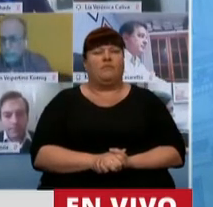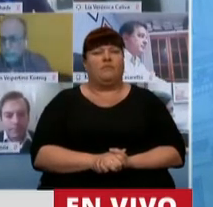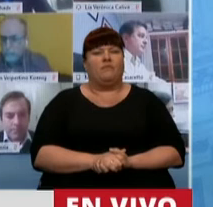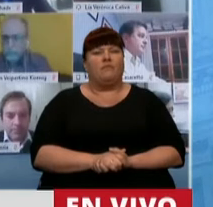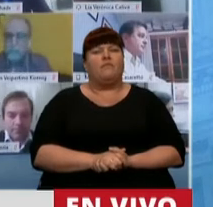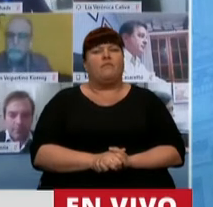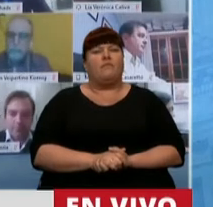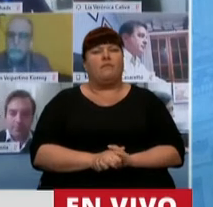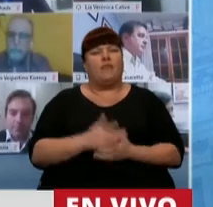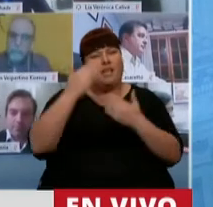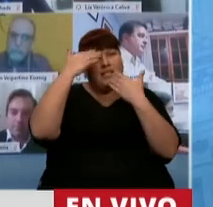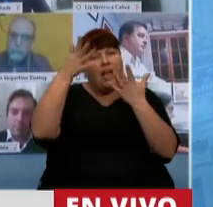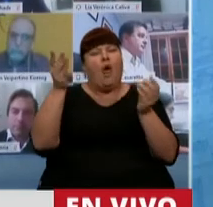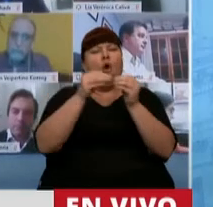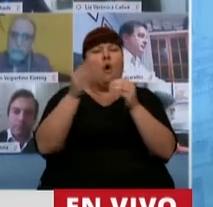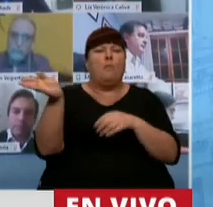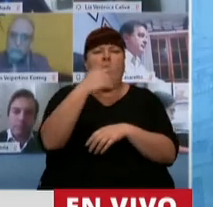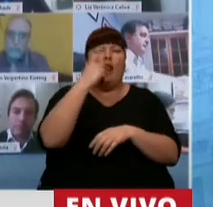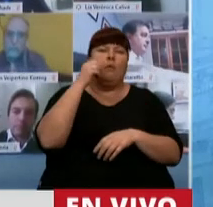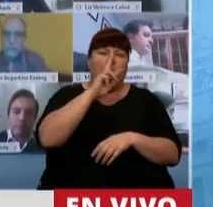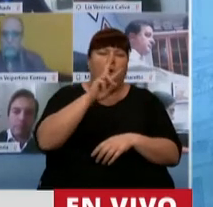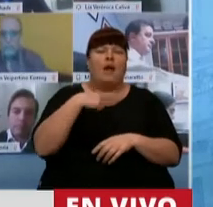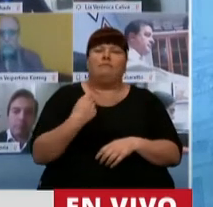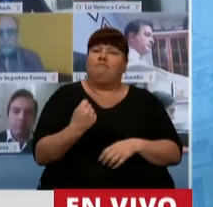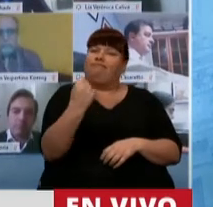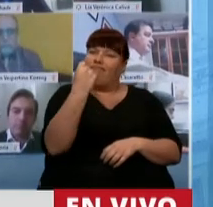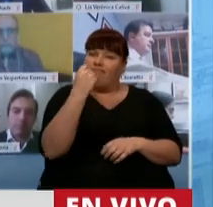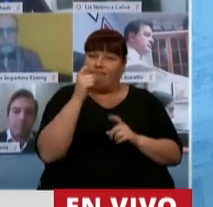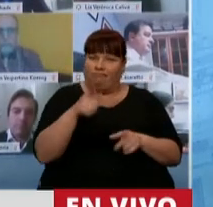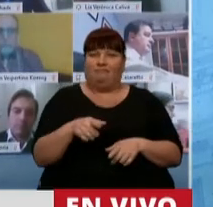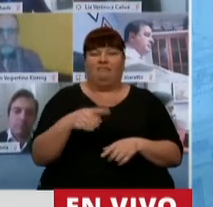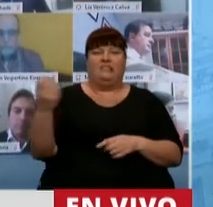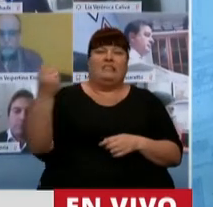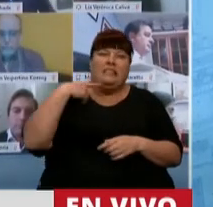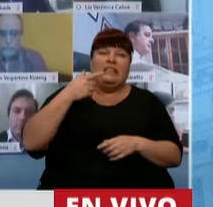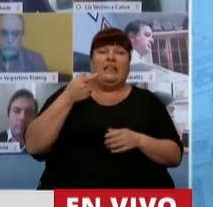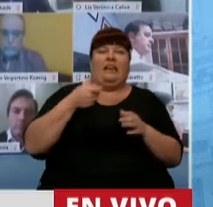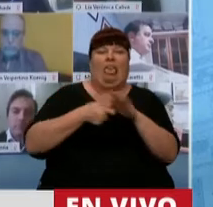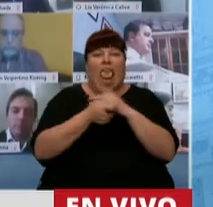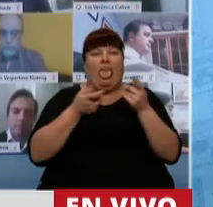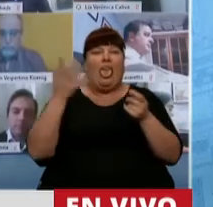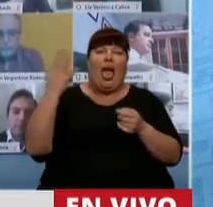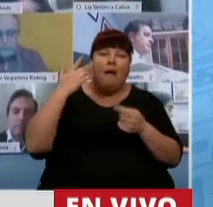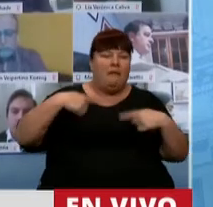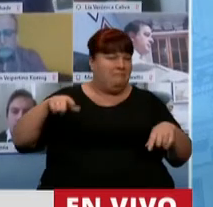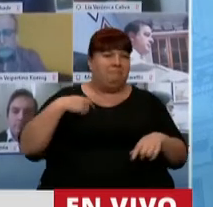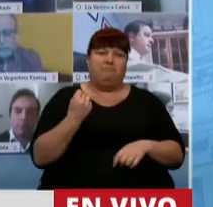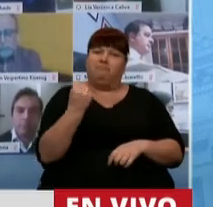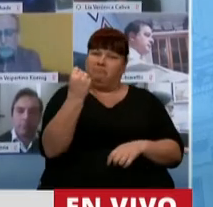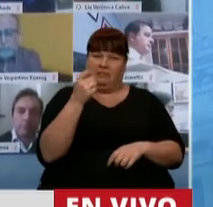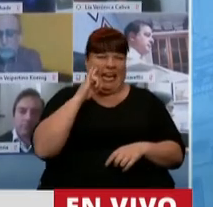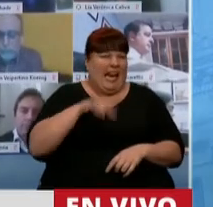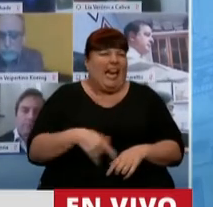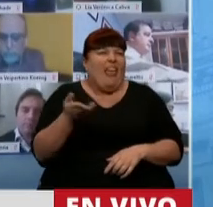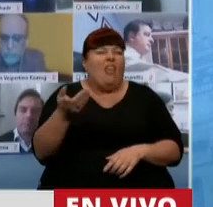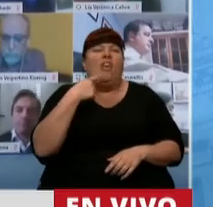Saludo a las compañeras y compañeros que hemos resistido el chantaje al que nos han querido someter, absurdo,